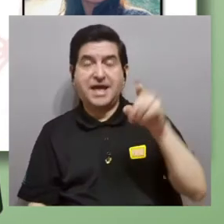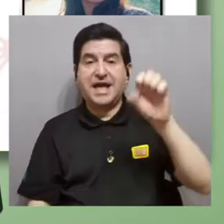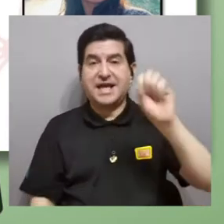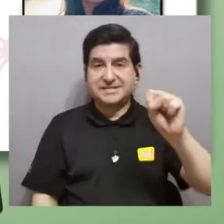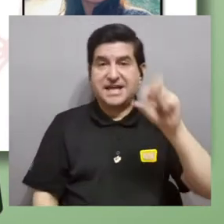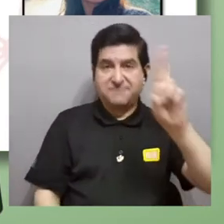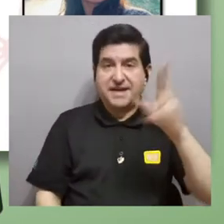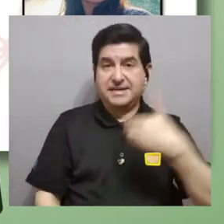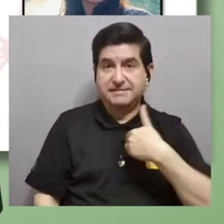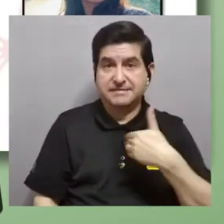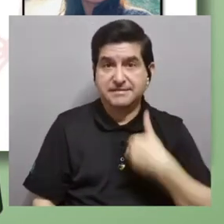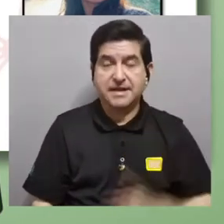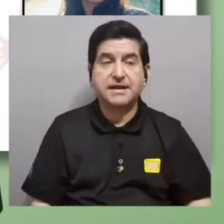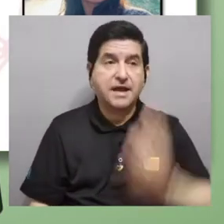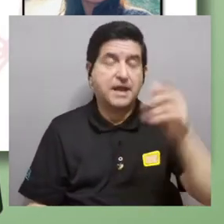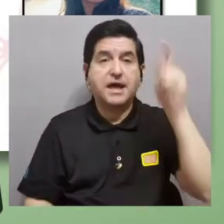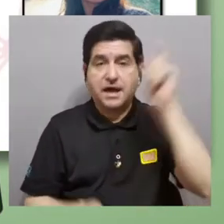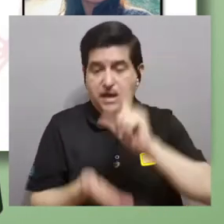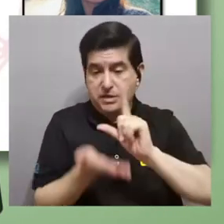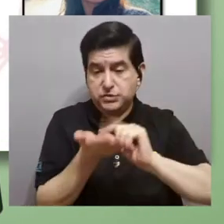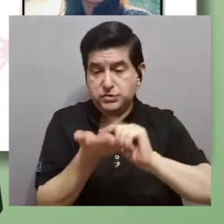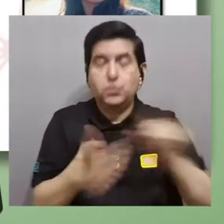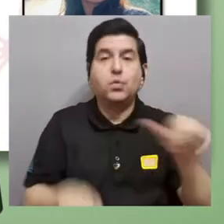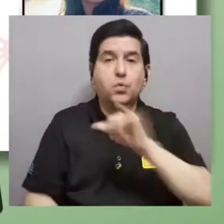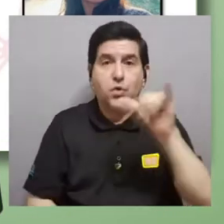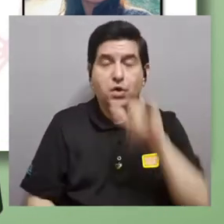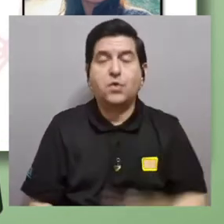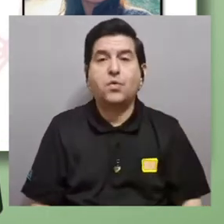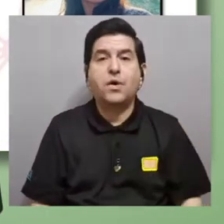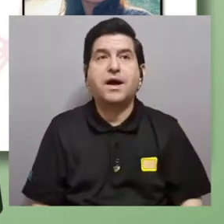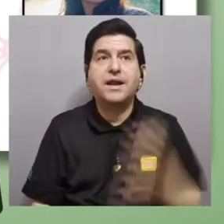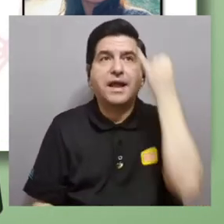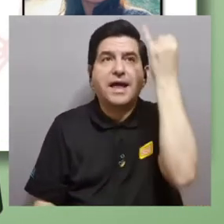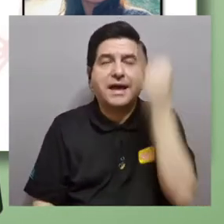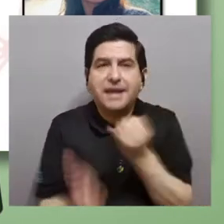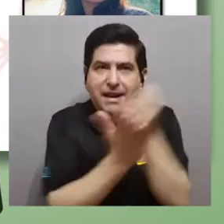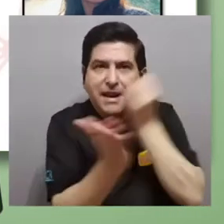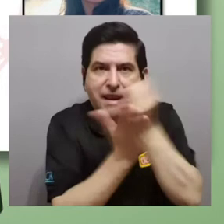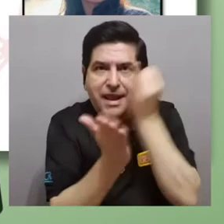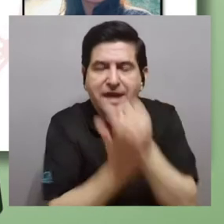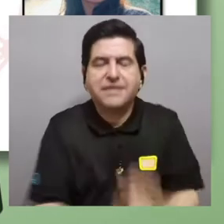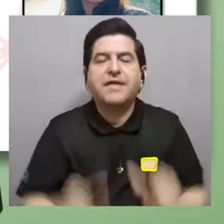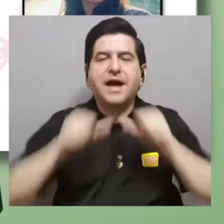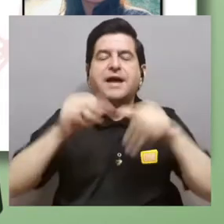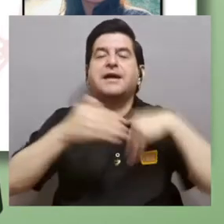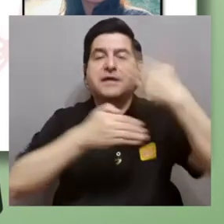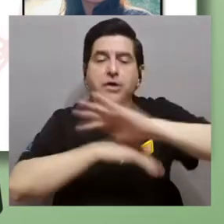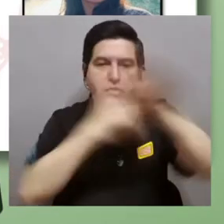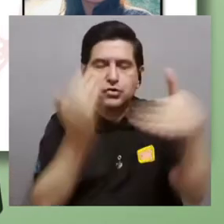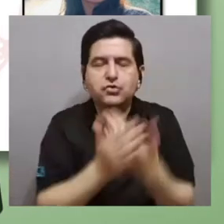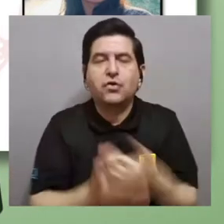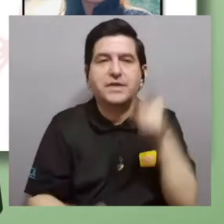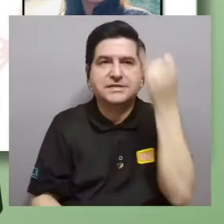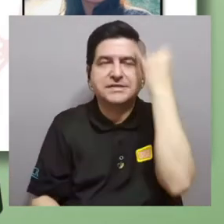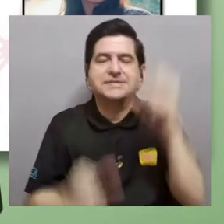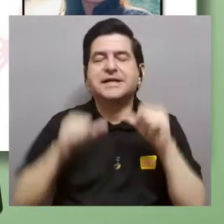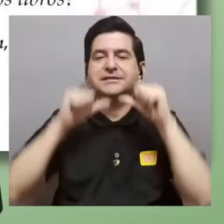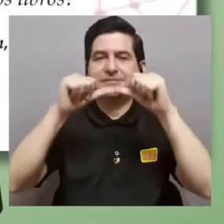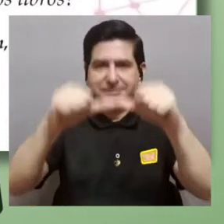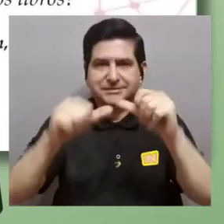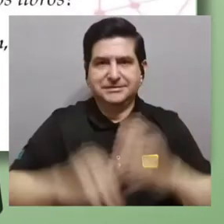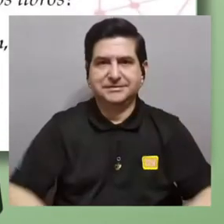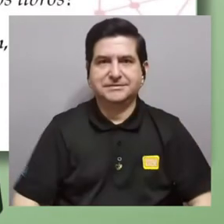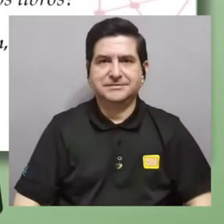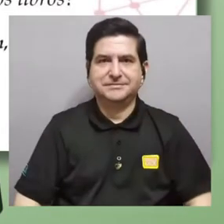que Stephanie va a tener no solamente para su tesis, sino también para la línea de investigación que va a continuar. Todas estas